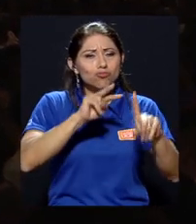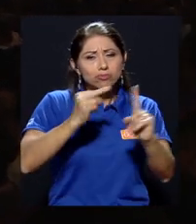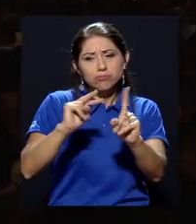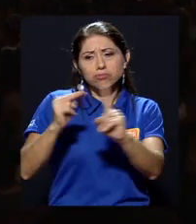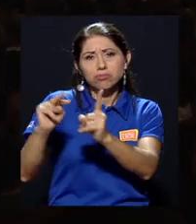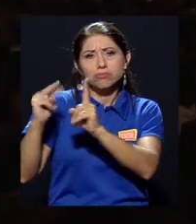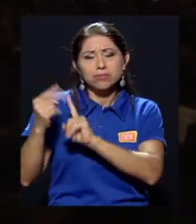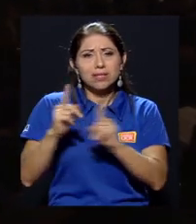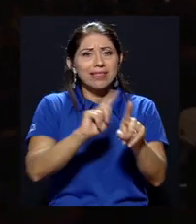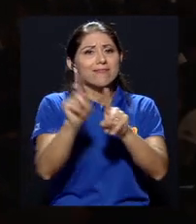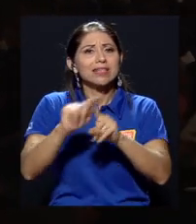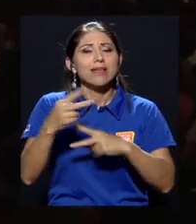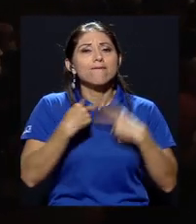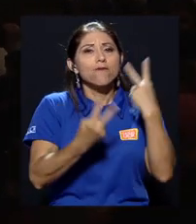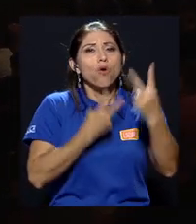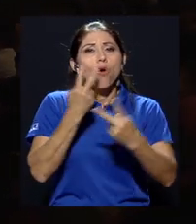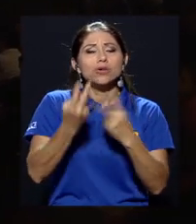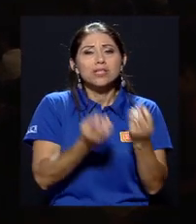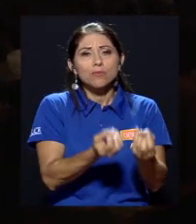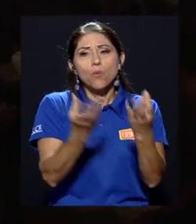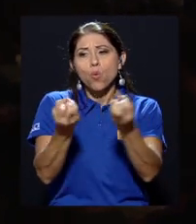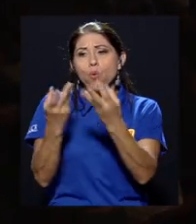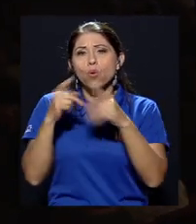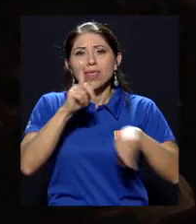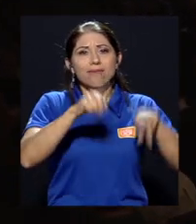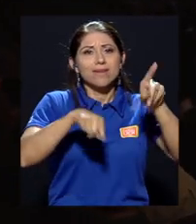voces para transformarse en una pluriversidad.